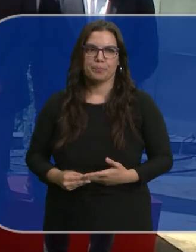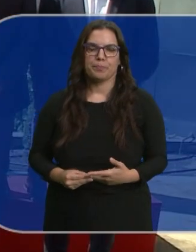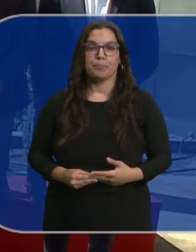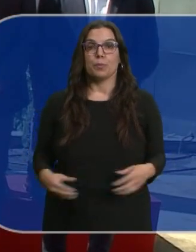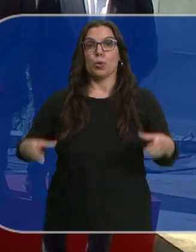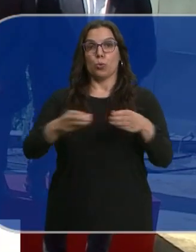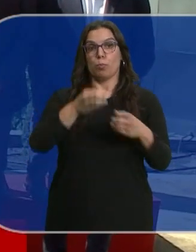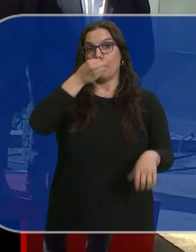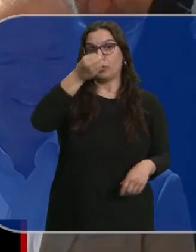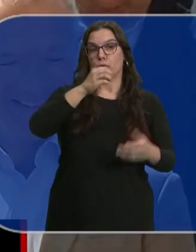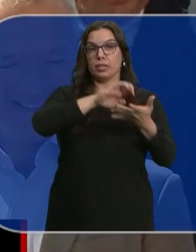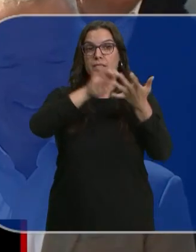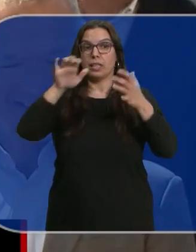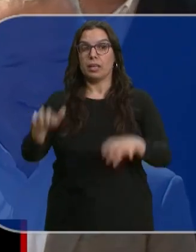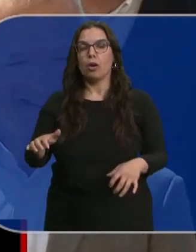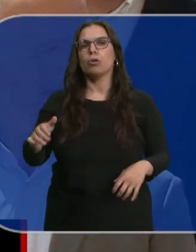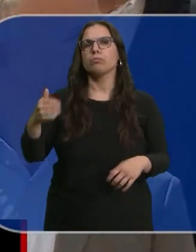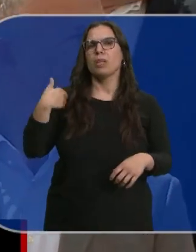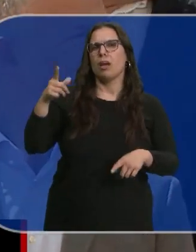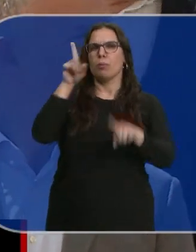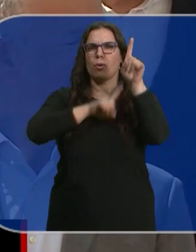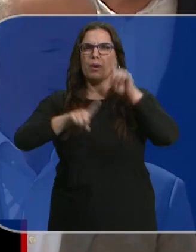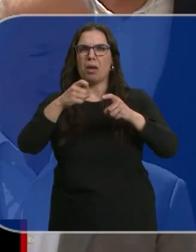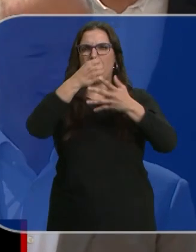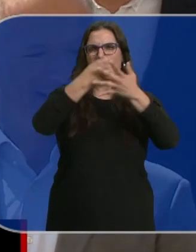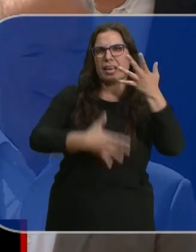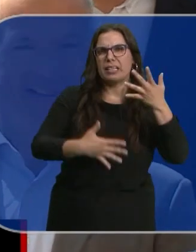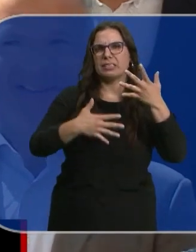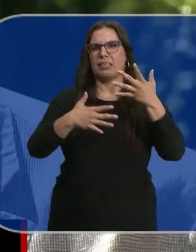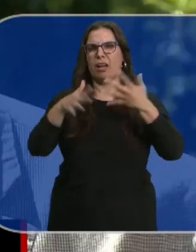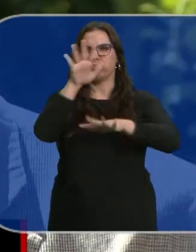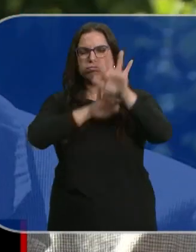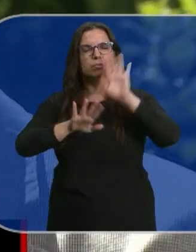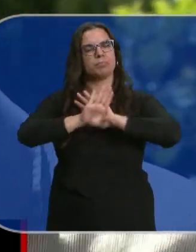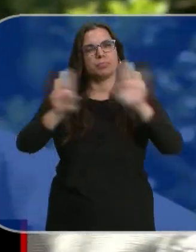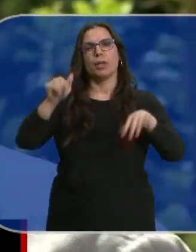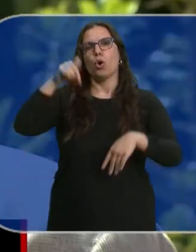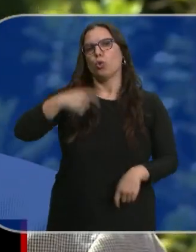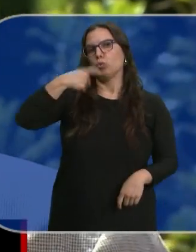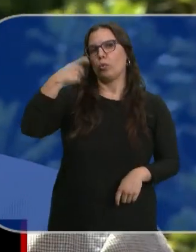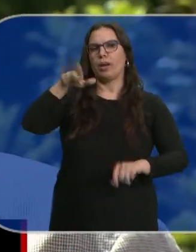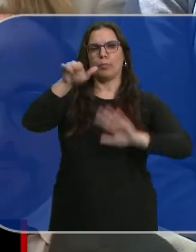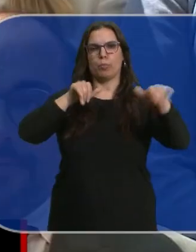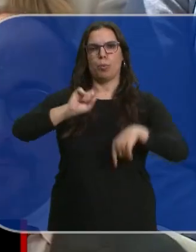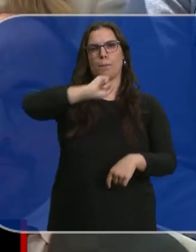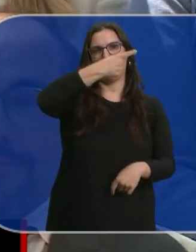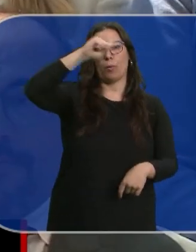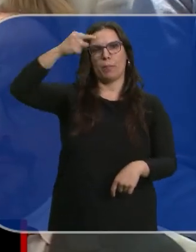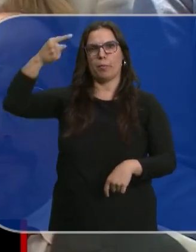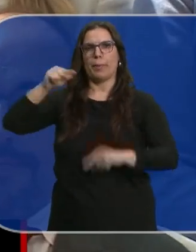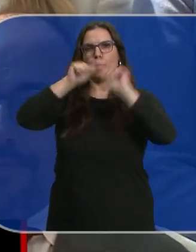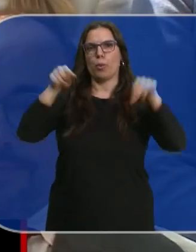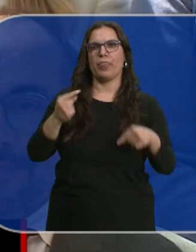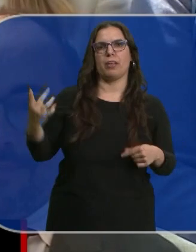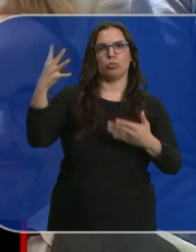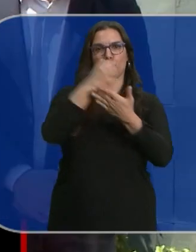El Partido Socialista de Castilla y León deja atrás la polémica con sus listas al Congreso y al Senado. Hoy, Tudanca ha reunido a los números uno de las nueve provincias de